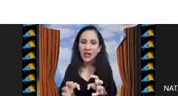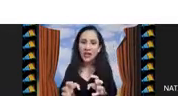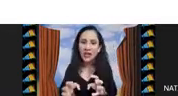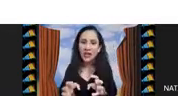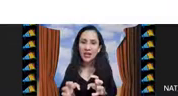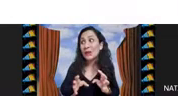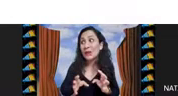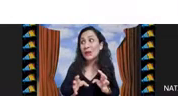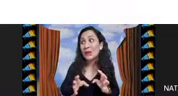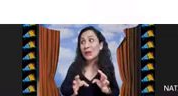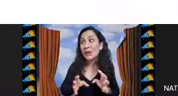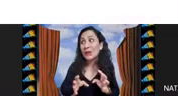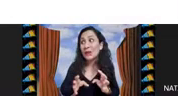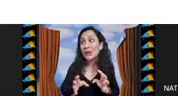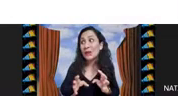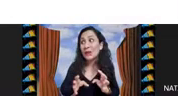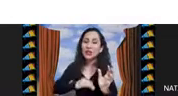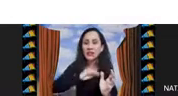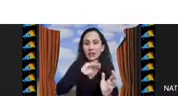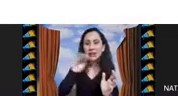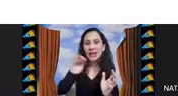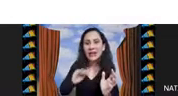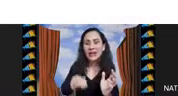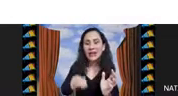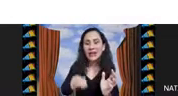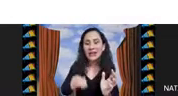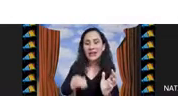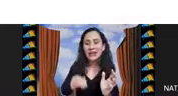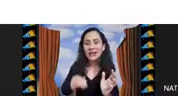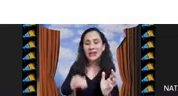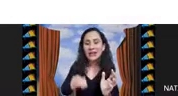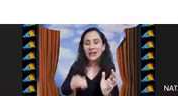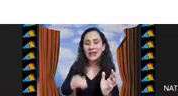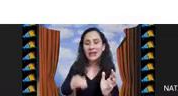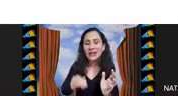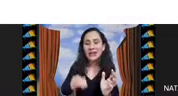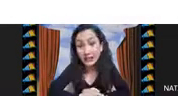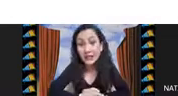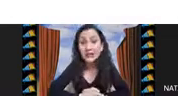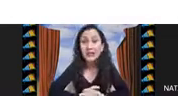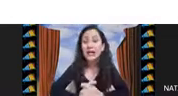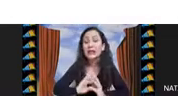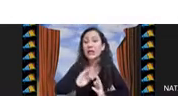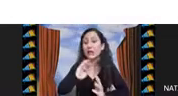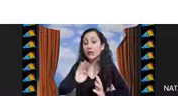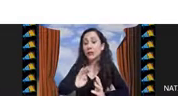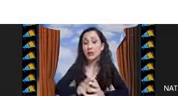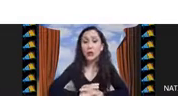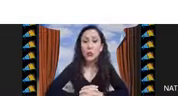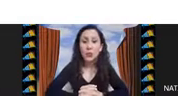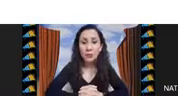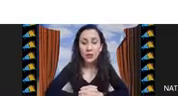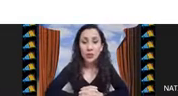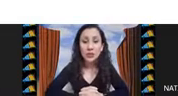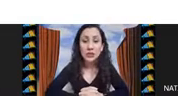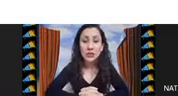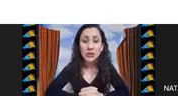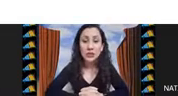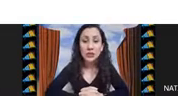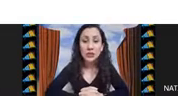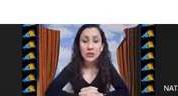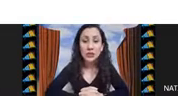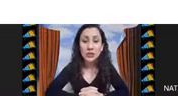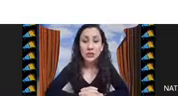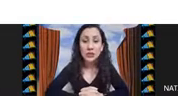un modelo que me permita distinguir o discriminar entre instancias con diferentes características y diferentes comportamientos